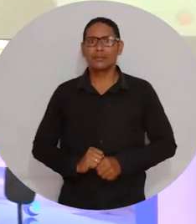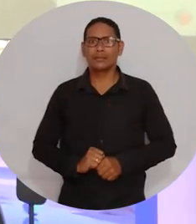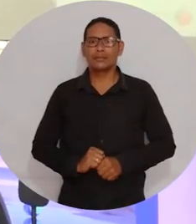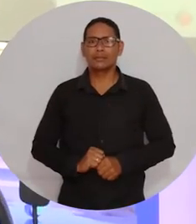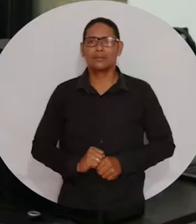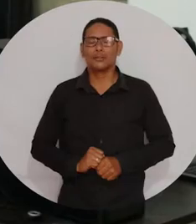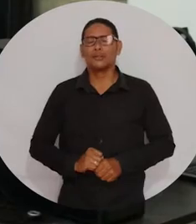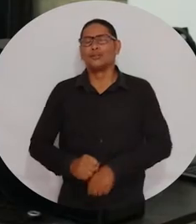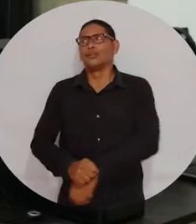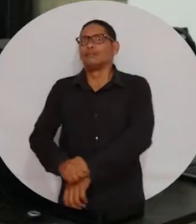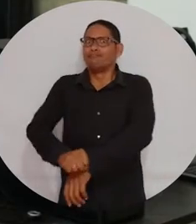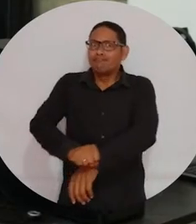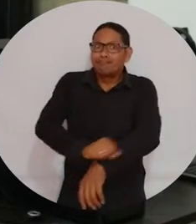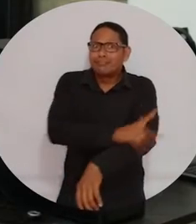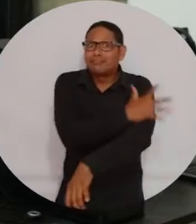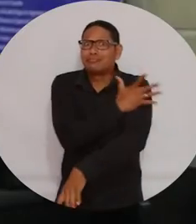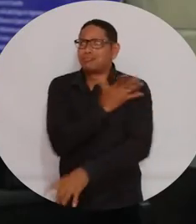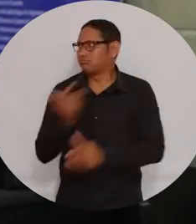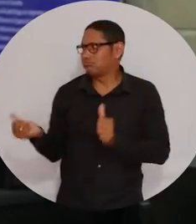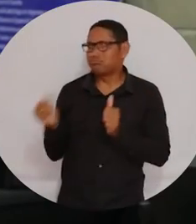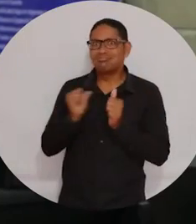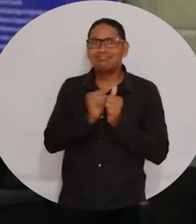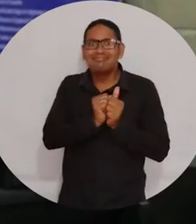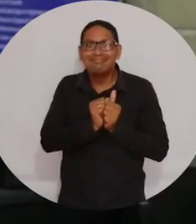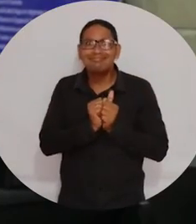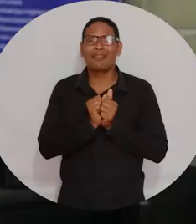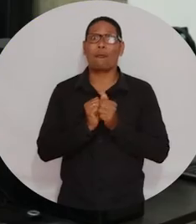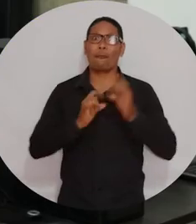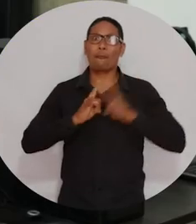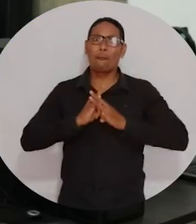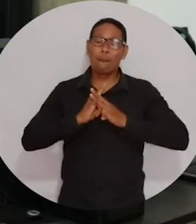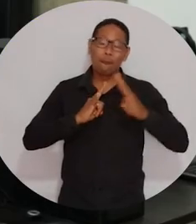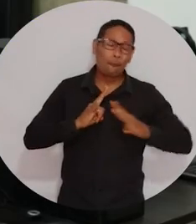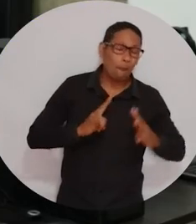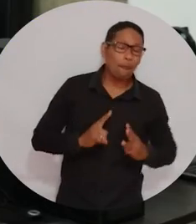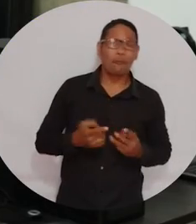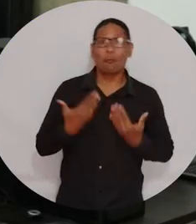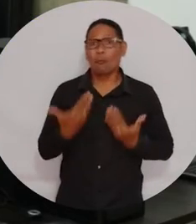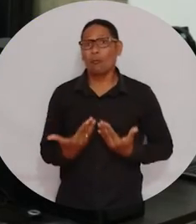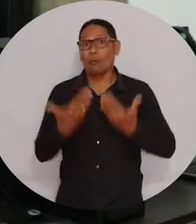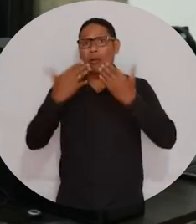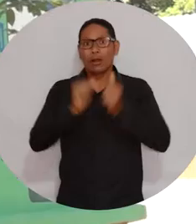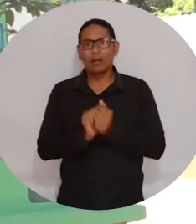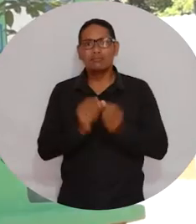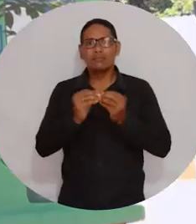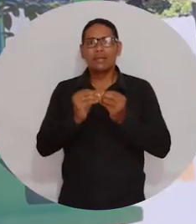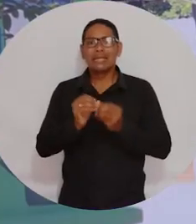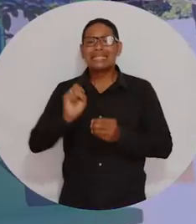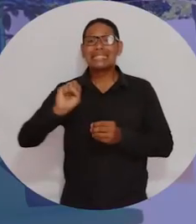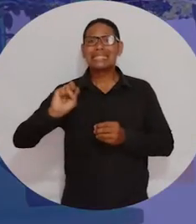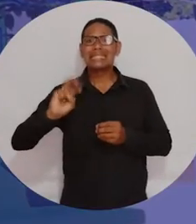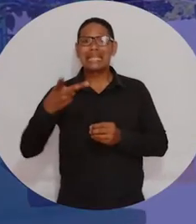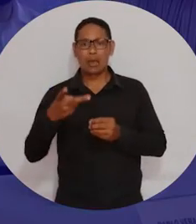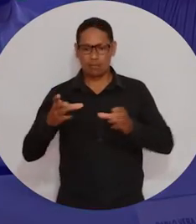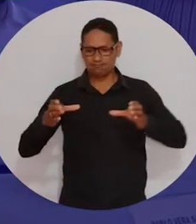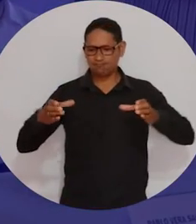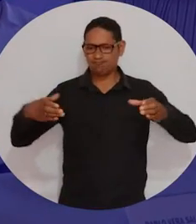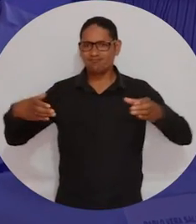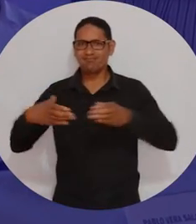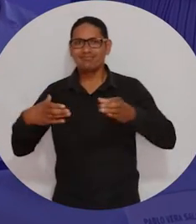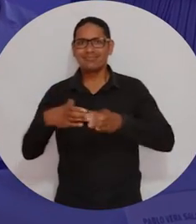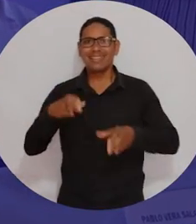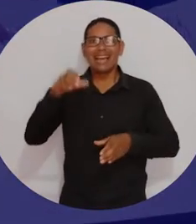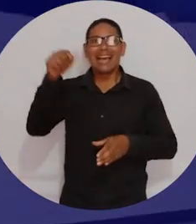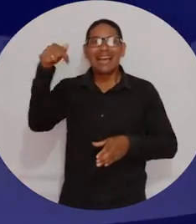Recibimos con mucha emoción todo ese acompañamiento que nos ha venido haciendo la Universidad del Magdalena. Inauguramos la segunda sede